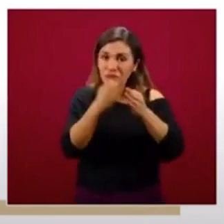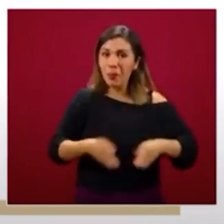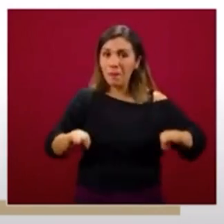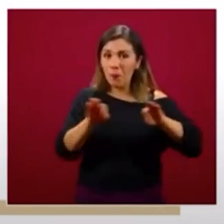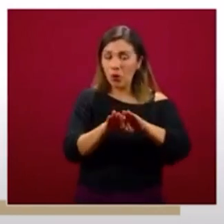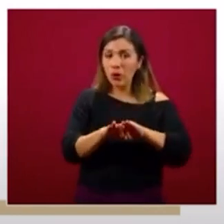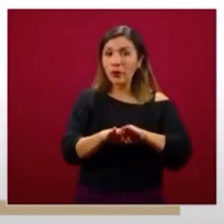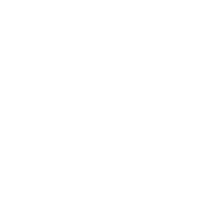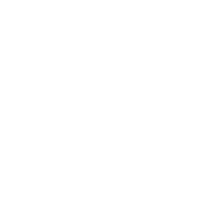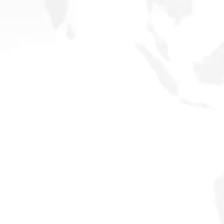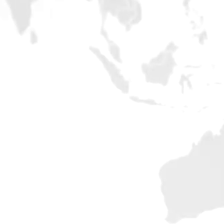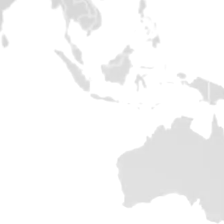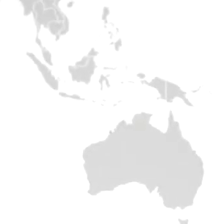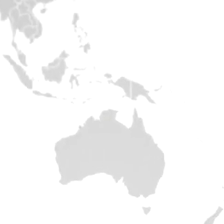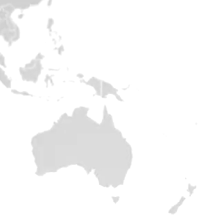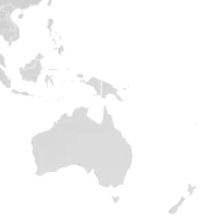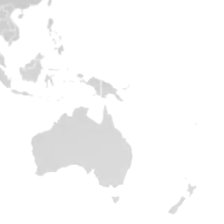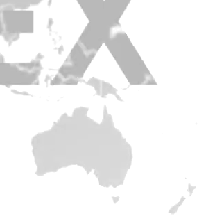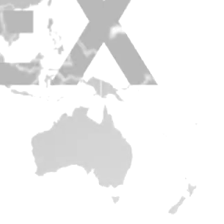pero no solamente los médicos.